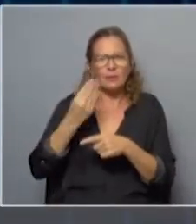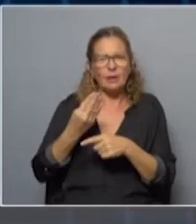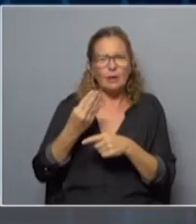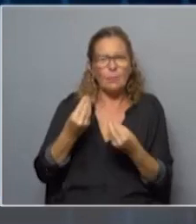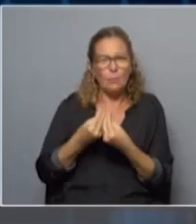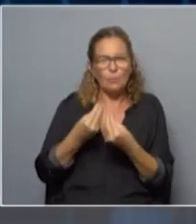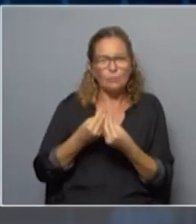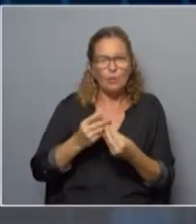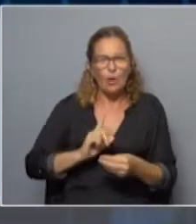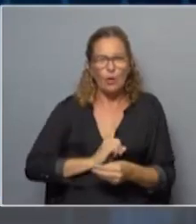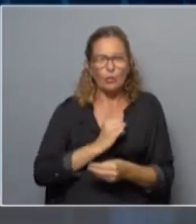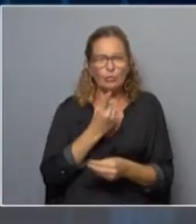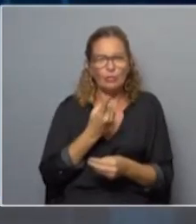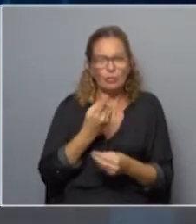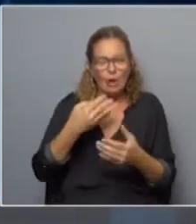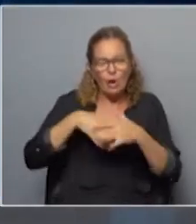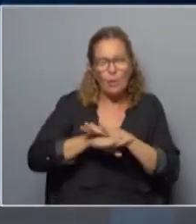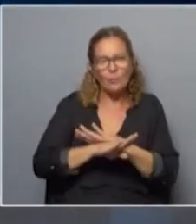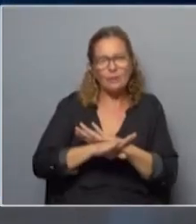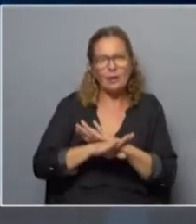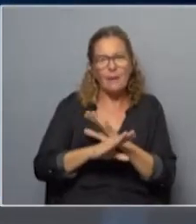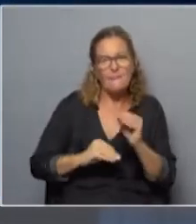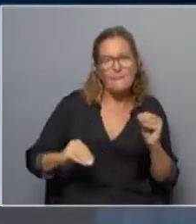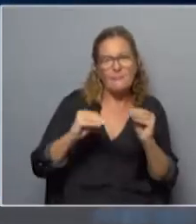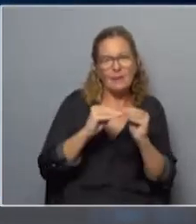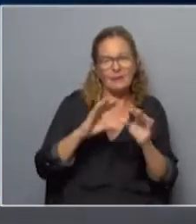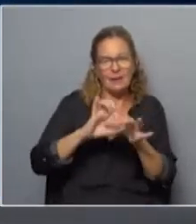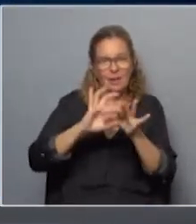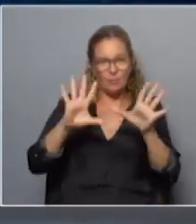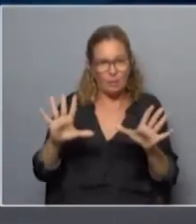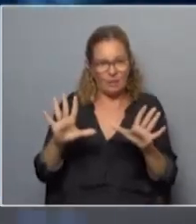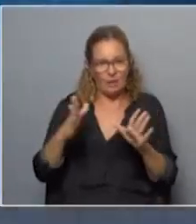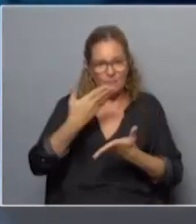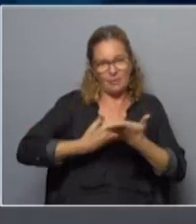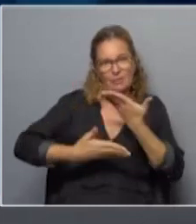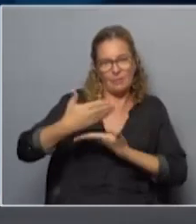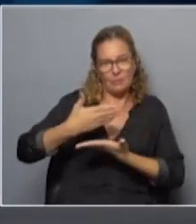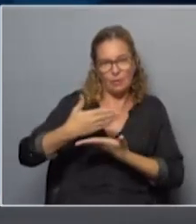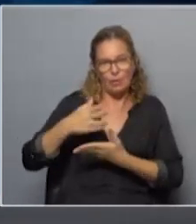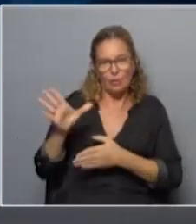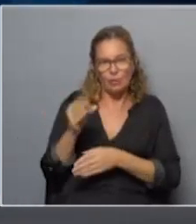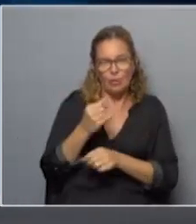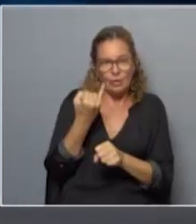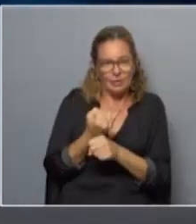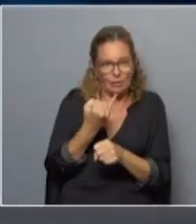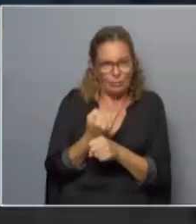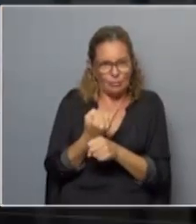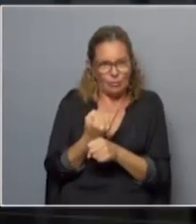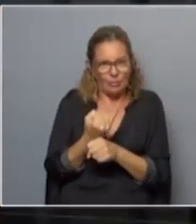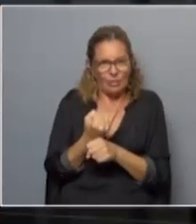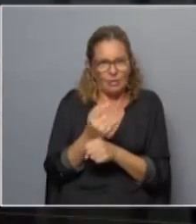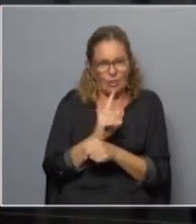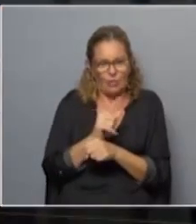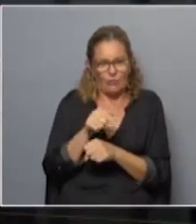muy orgullosos, se incorpora y complementa la democracia participativa, los institutos de democracia directa, que no